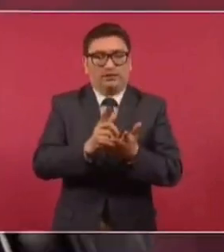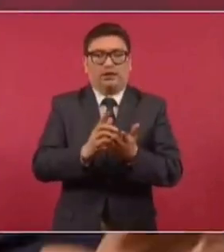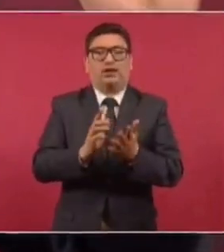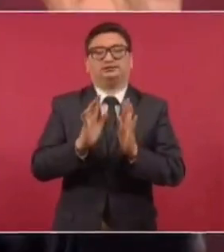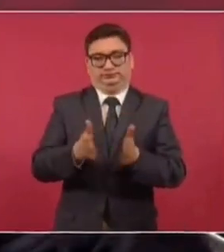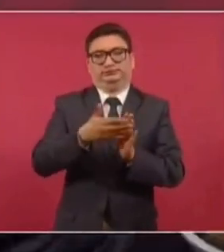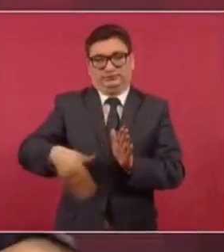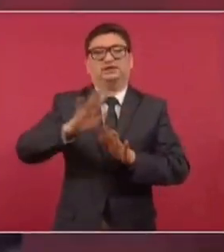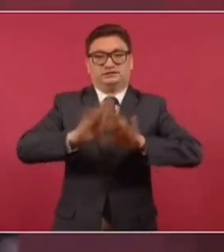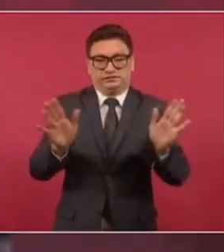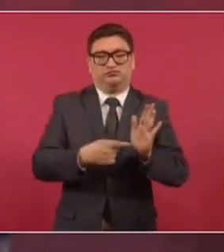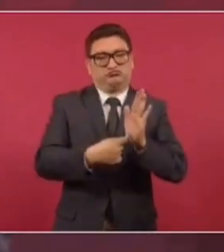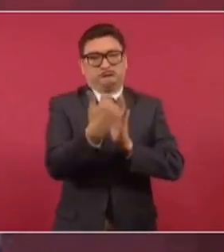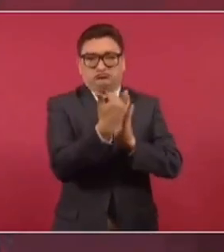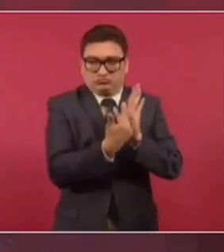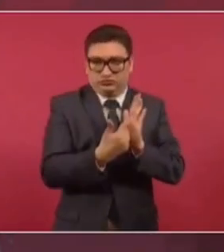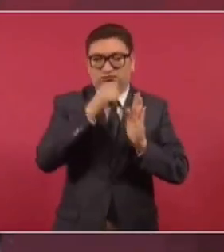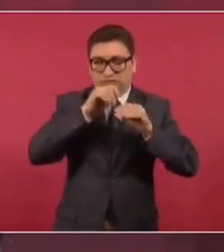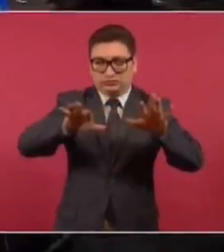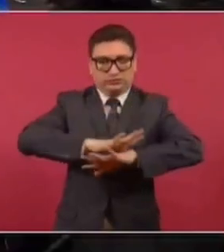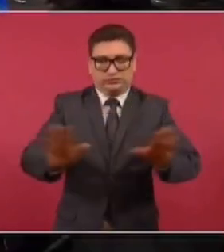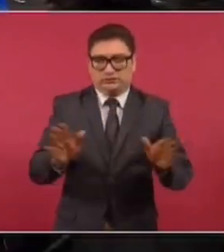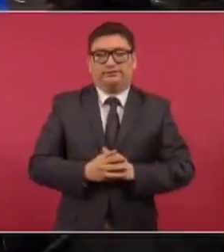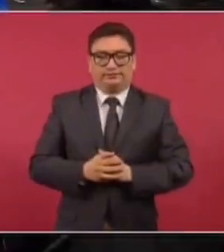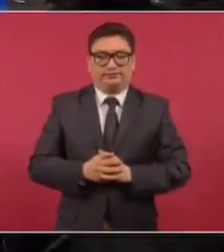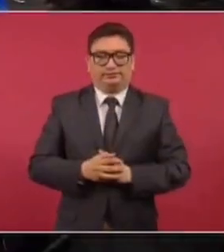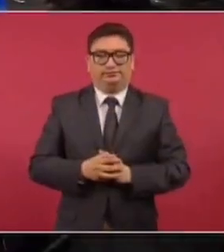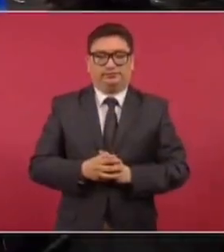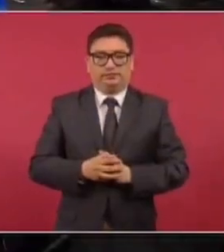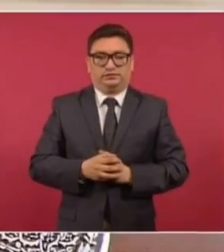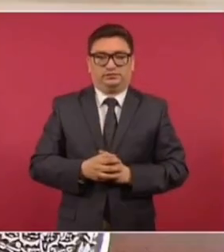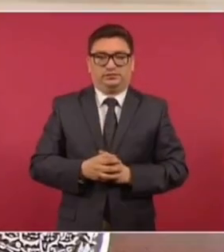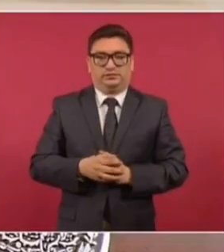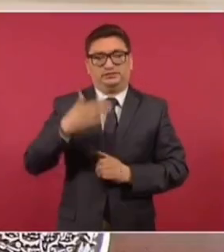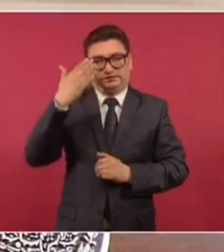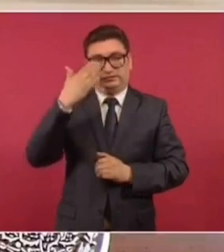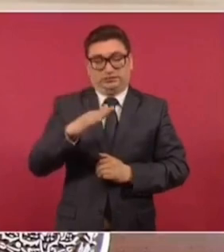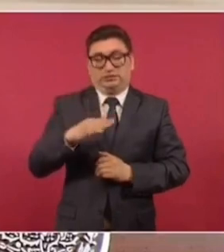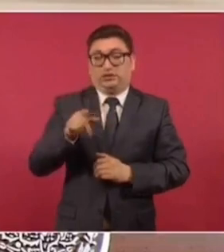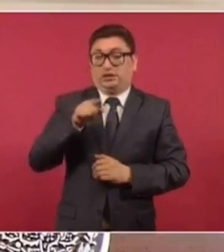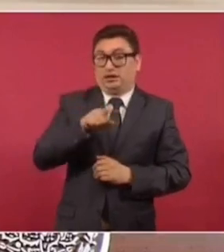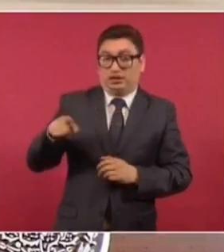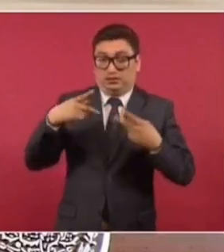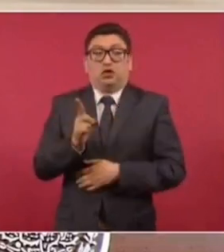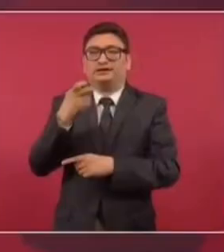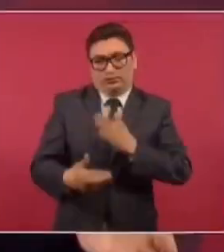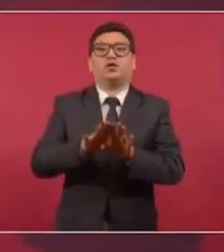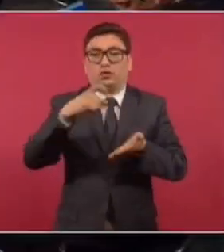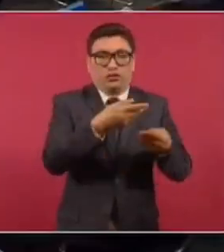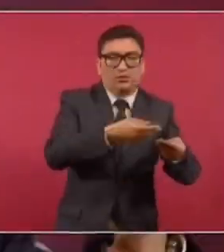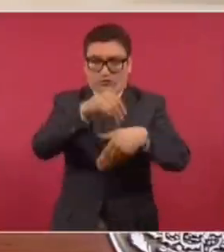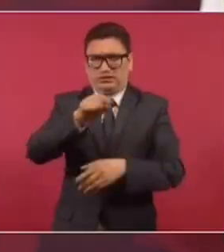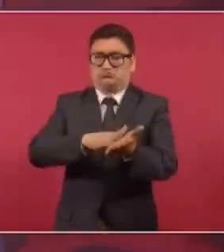se sentaron las bases, ya se declaró como fraude legal el llamado autoabasto.